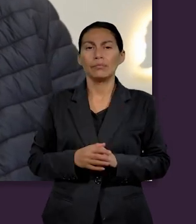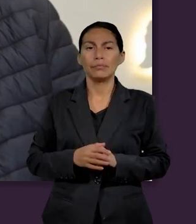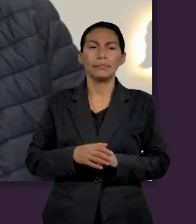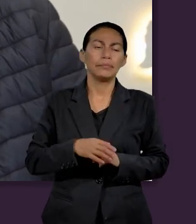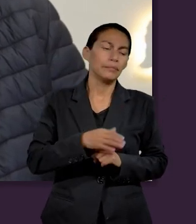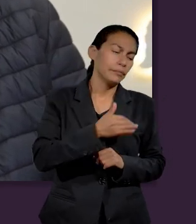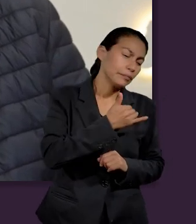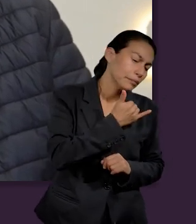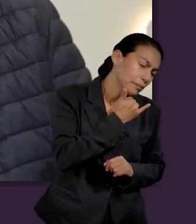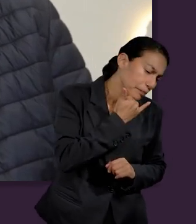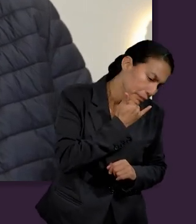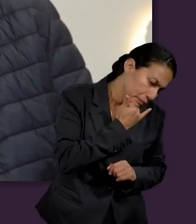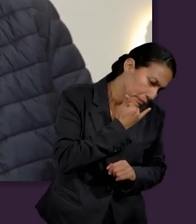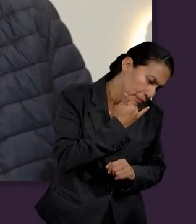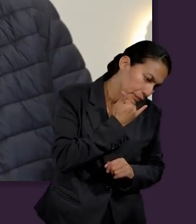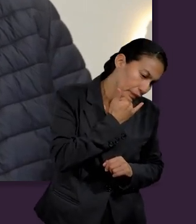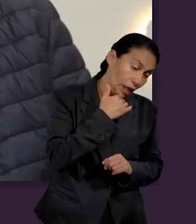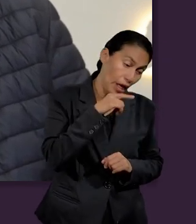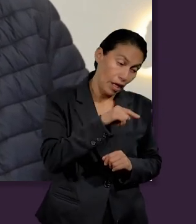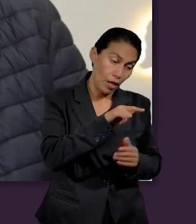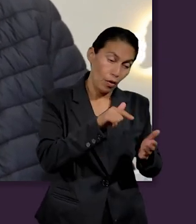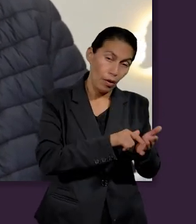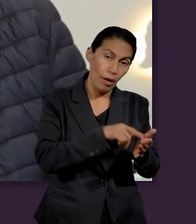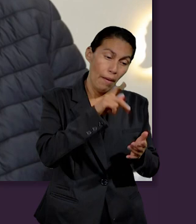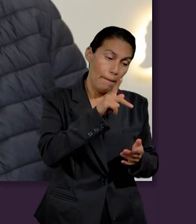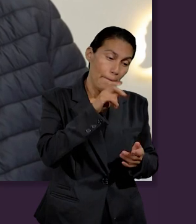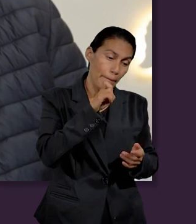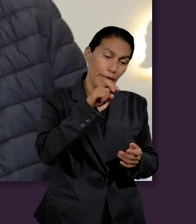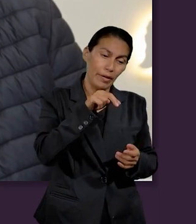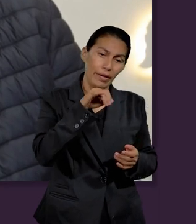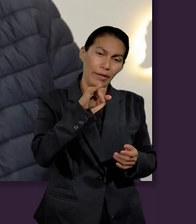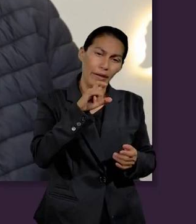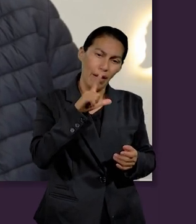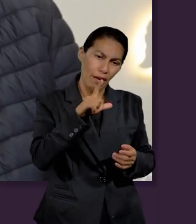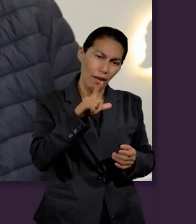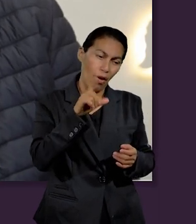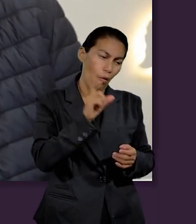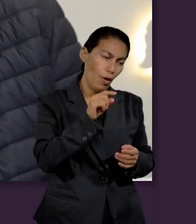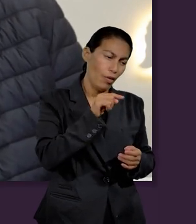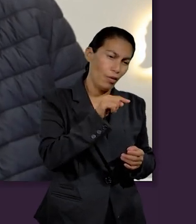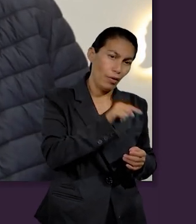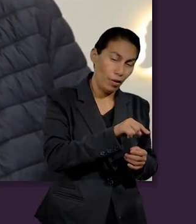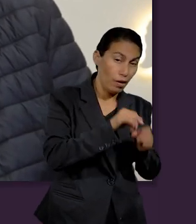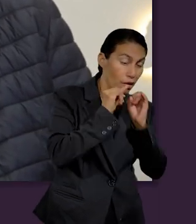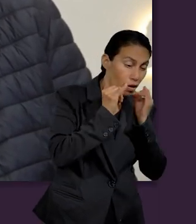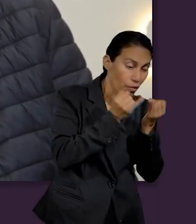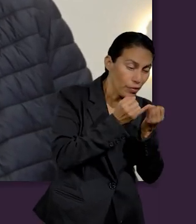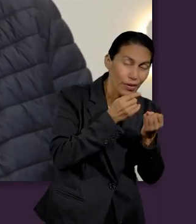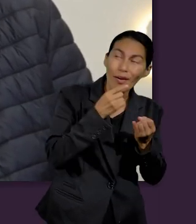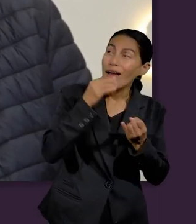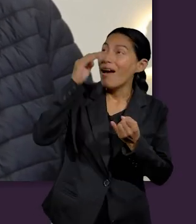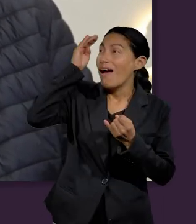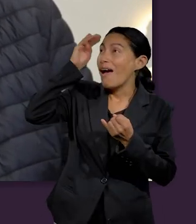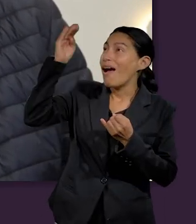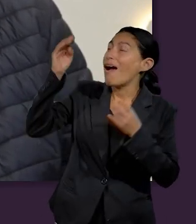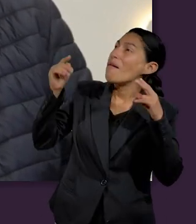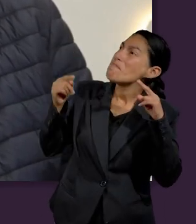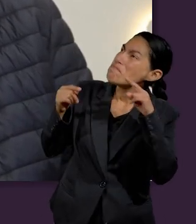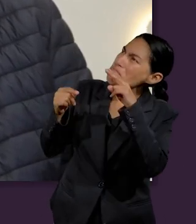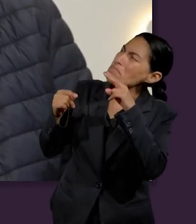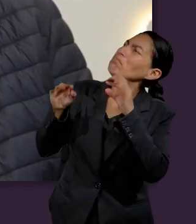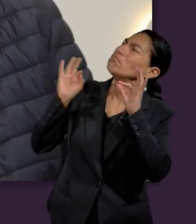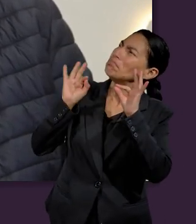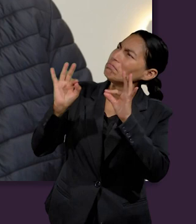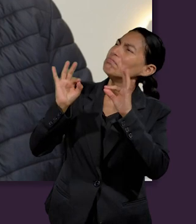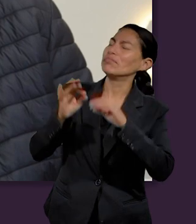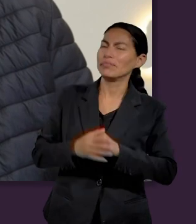malas intenciones el Señor le dijo finalmente te perdono en Peniel donde él dijo vi